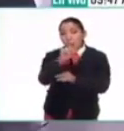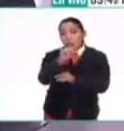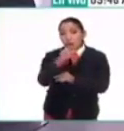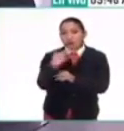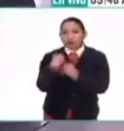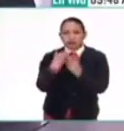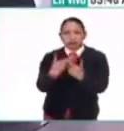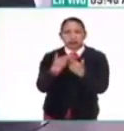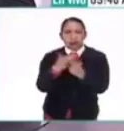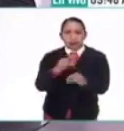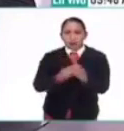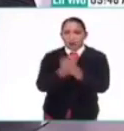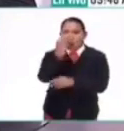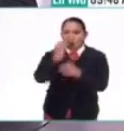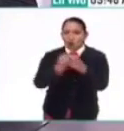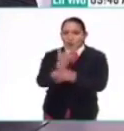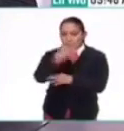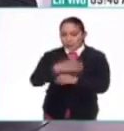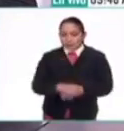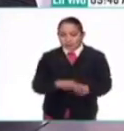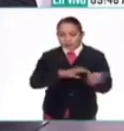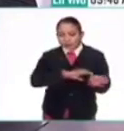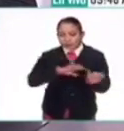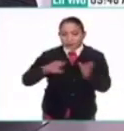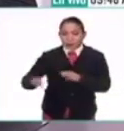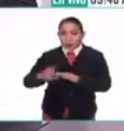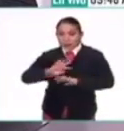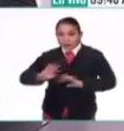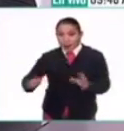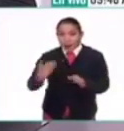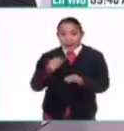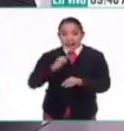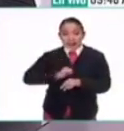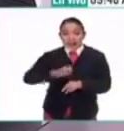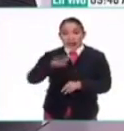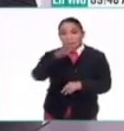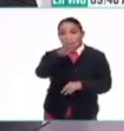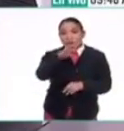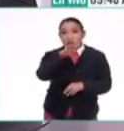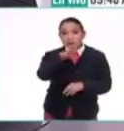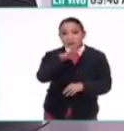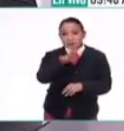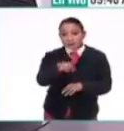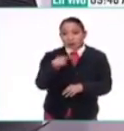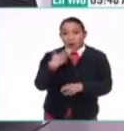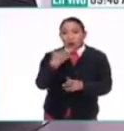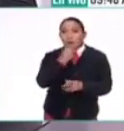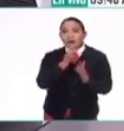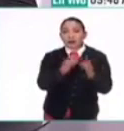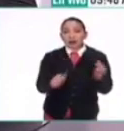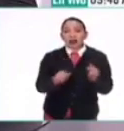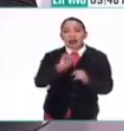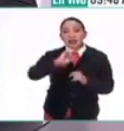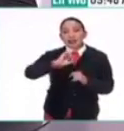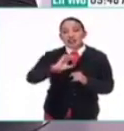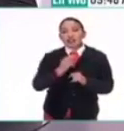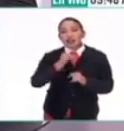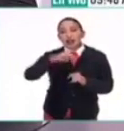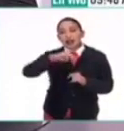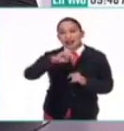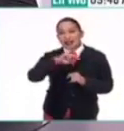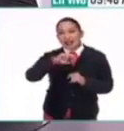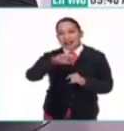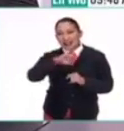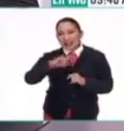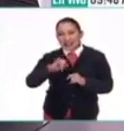bastante actividad. Ya en el siglo XIX, un francés de nombre Cherné, un arqueólogo,